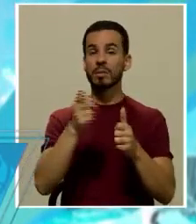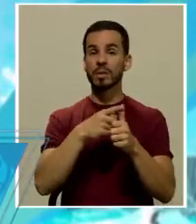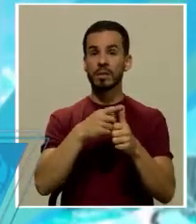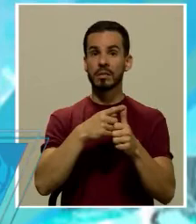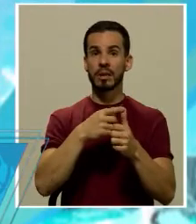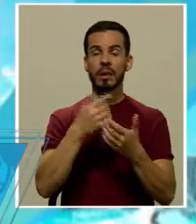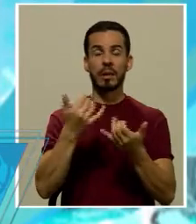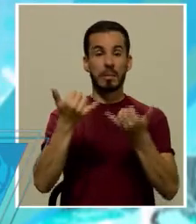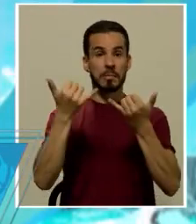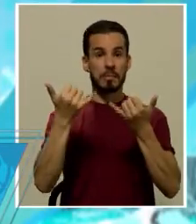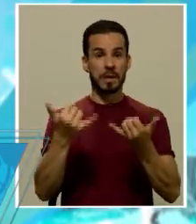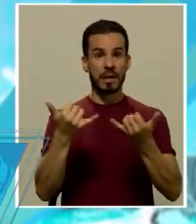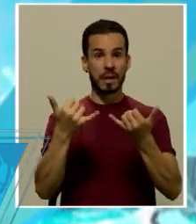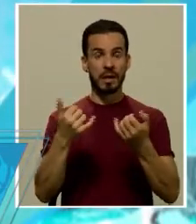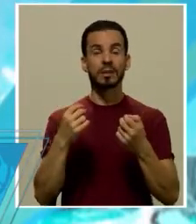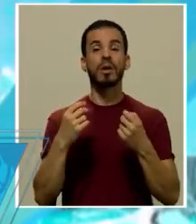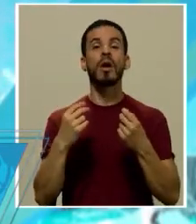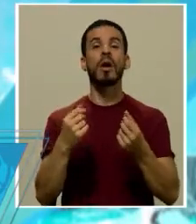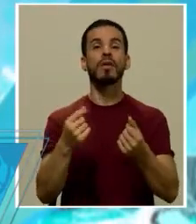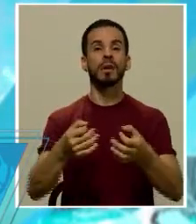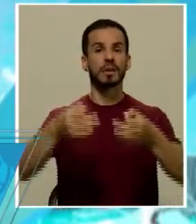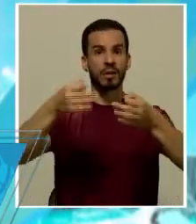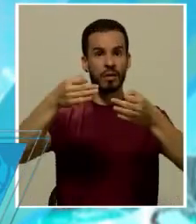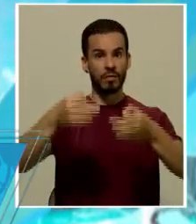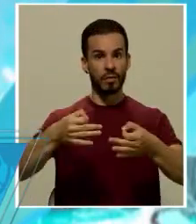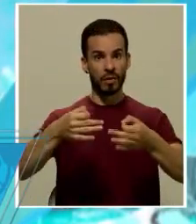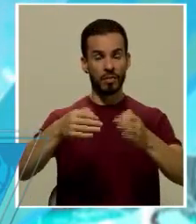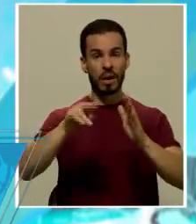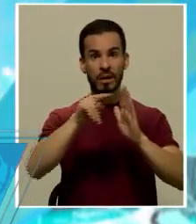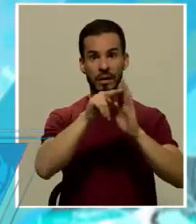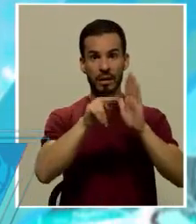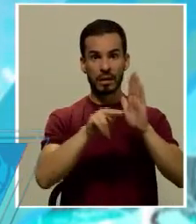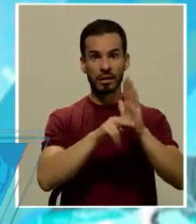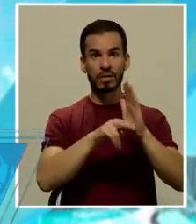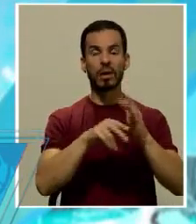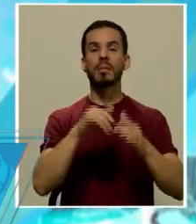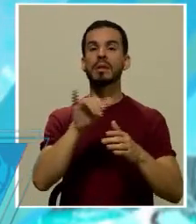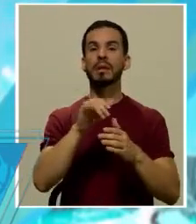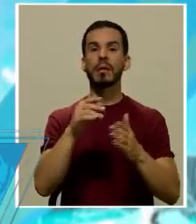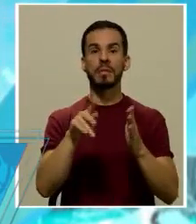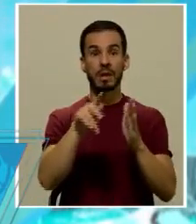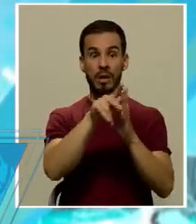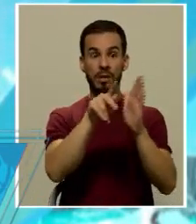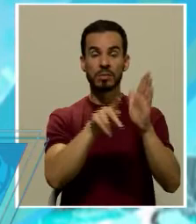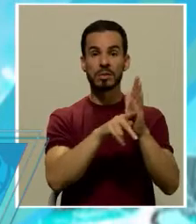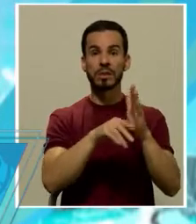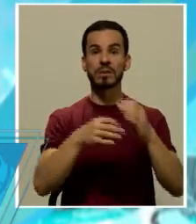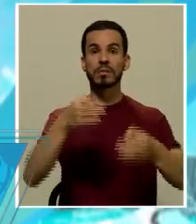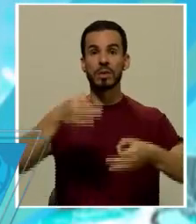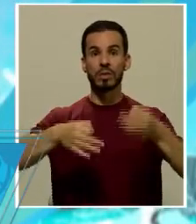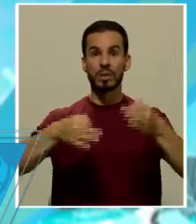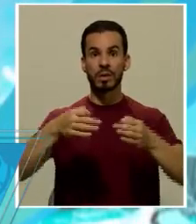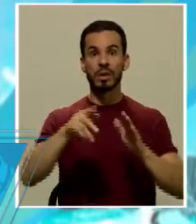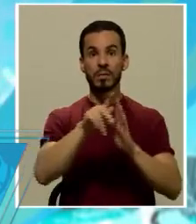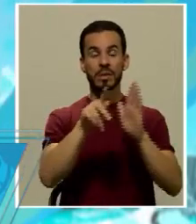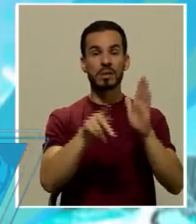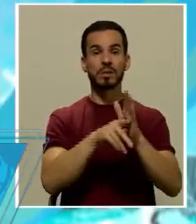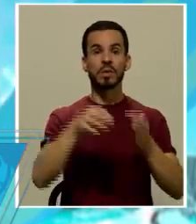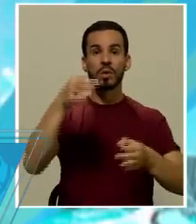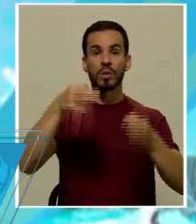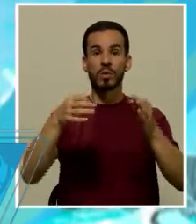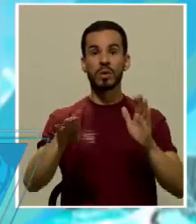concepto de vigencia o eficacia formal de las normas y por supuesto de los principios jurídicos y los principios jurídicos